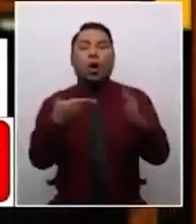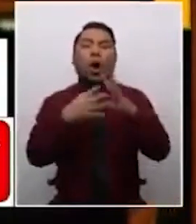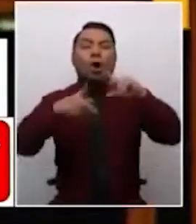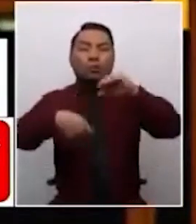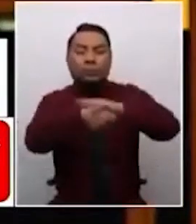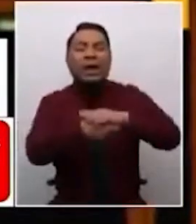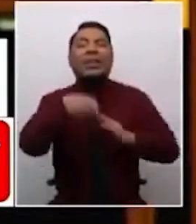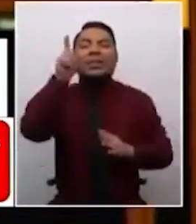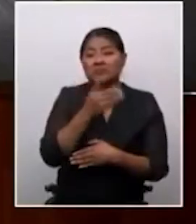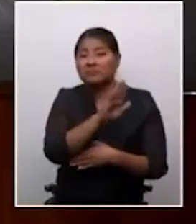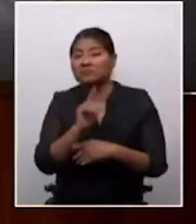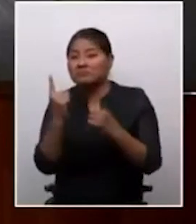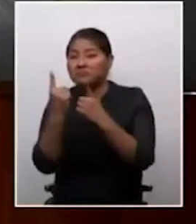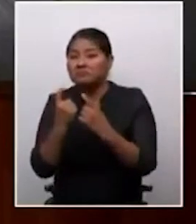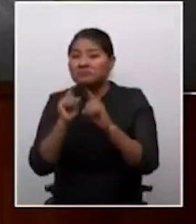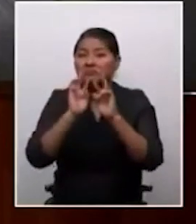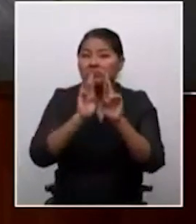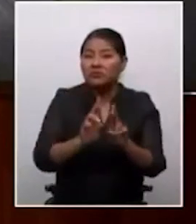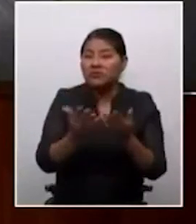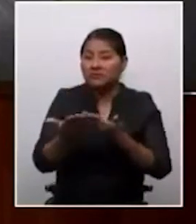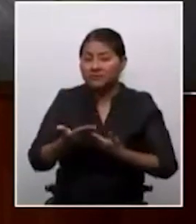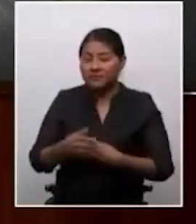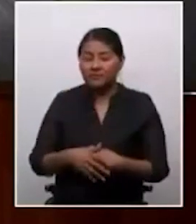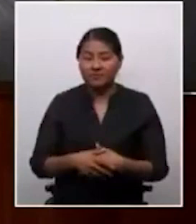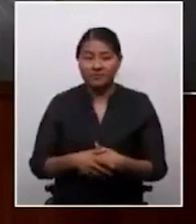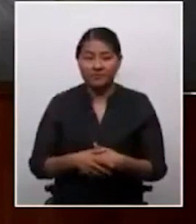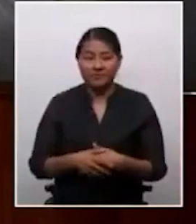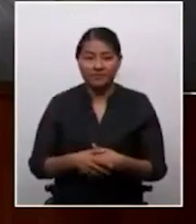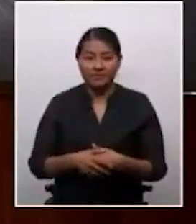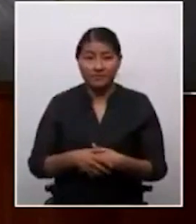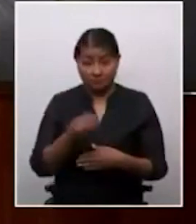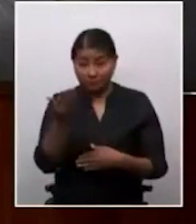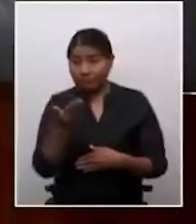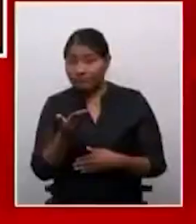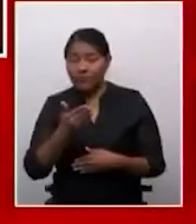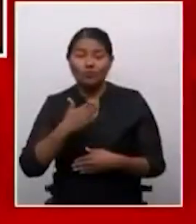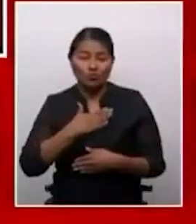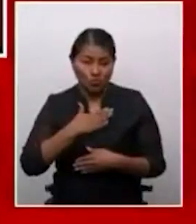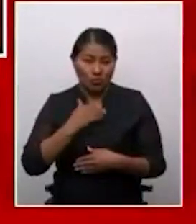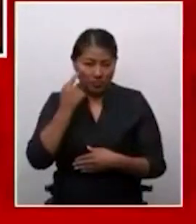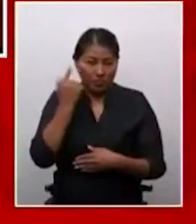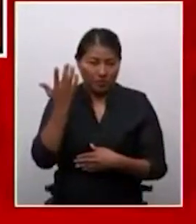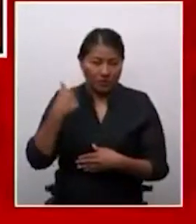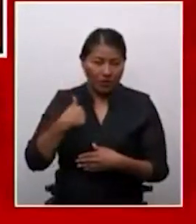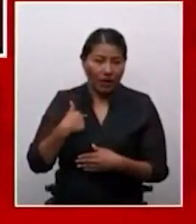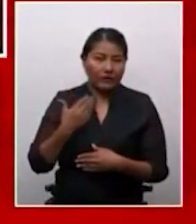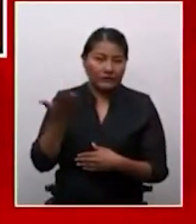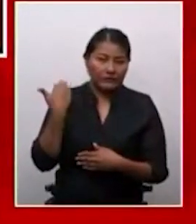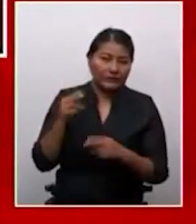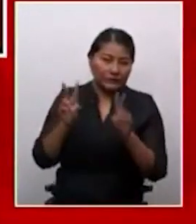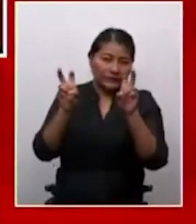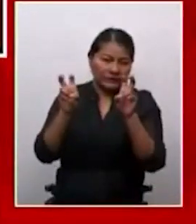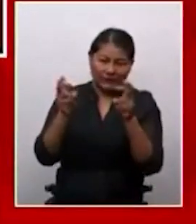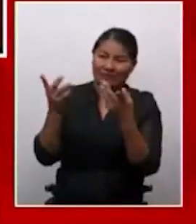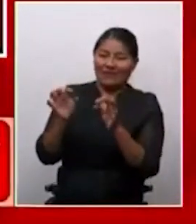los problemas de género en el Perú. Al preguntarle sobre la zona rosada, respondió lo siguiente. Yo creo que hay temas mucho